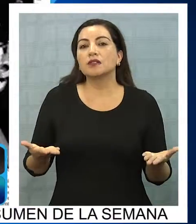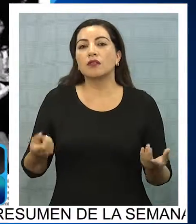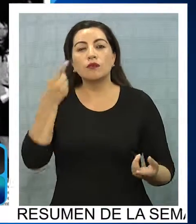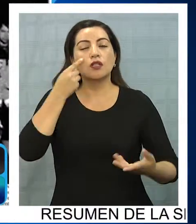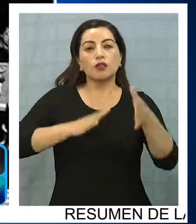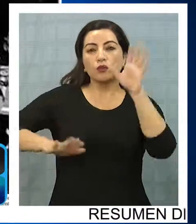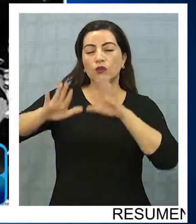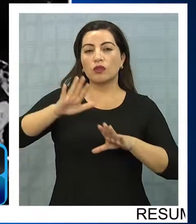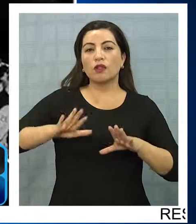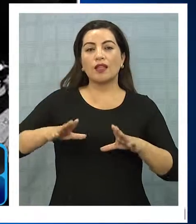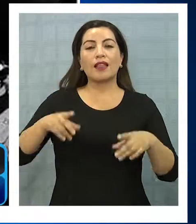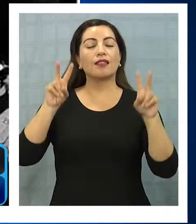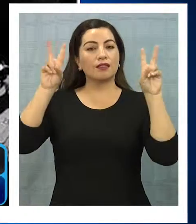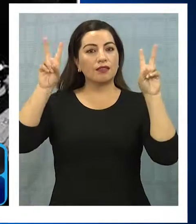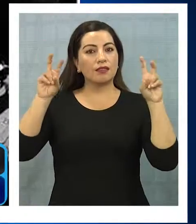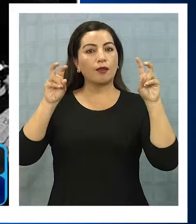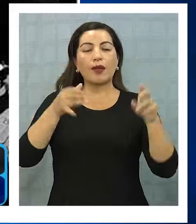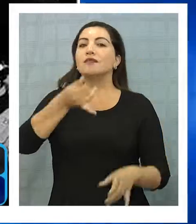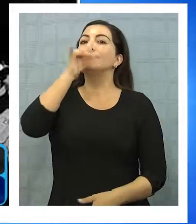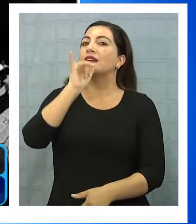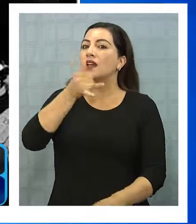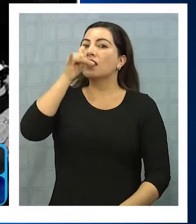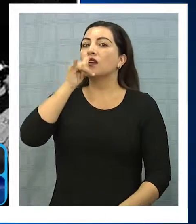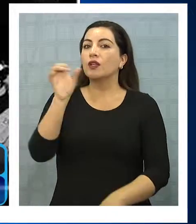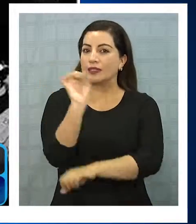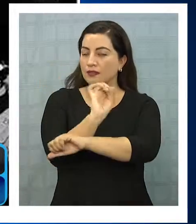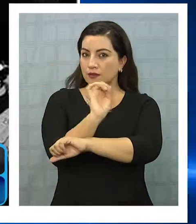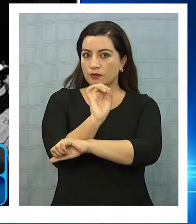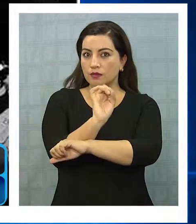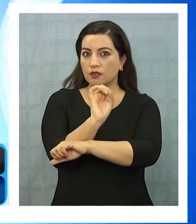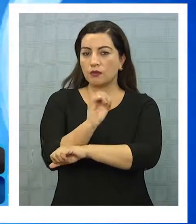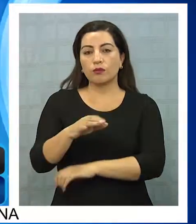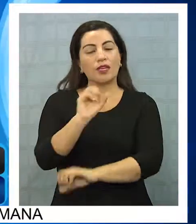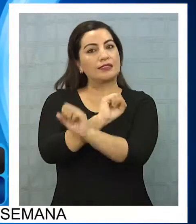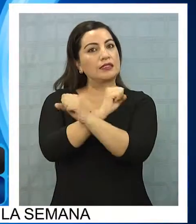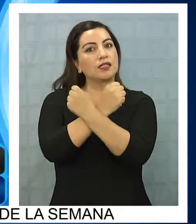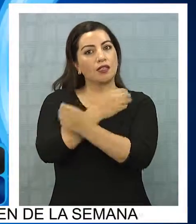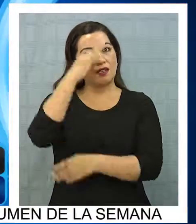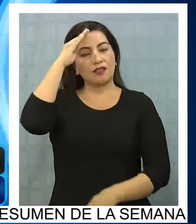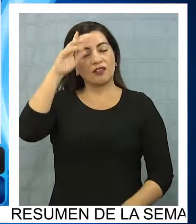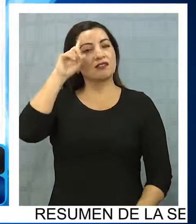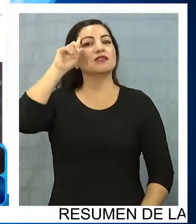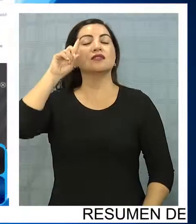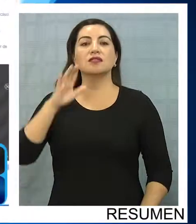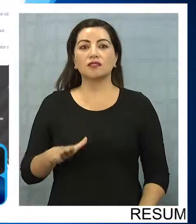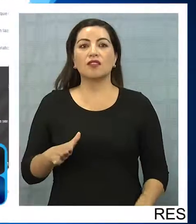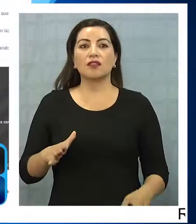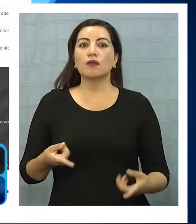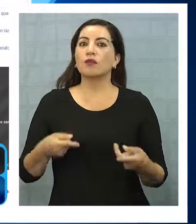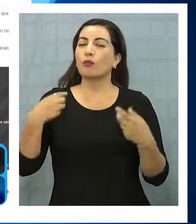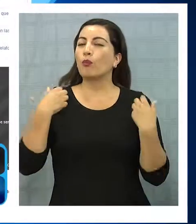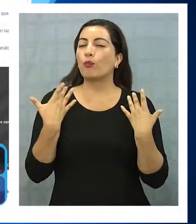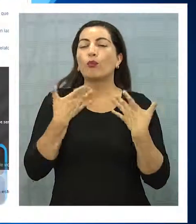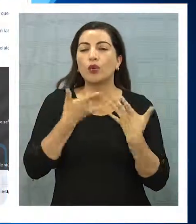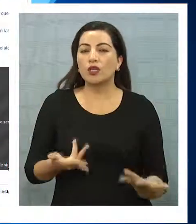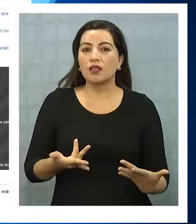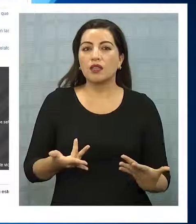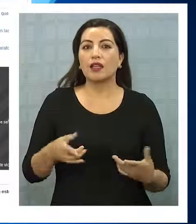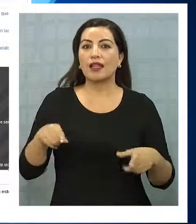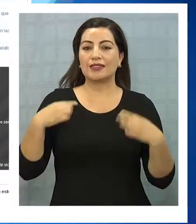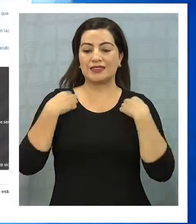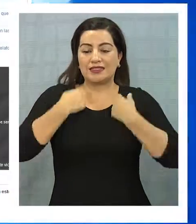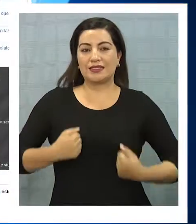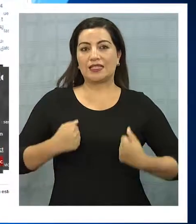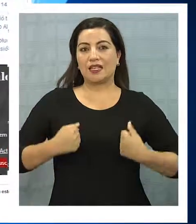preventivas respecto del consumo de alcohol y la conducción que carabineros mantienen en ejecución, las que fueron reforzadas con el